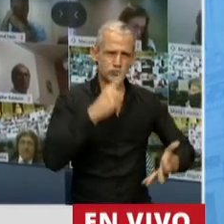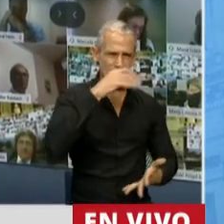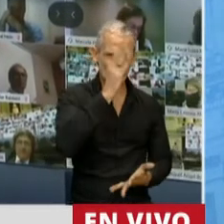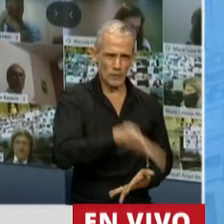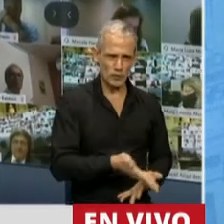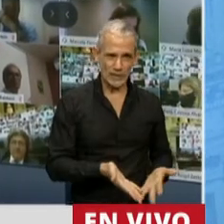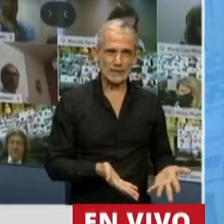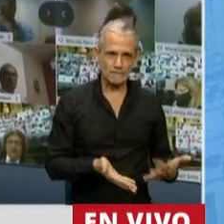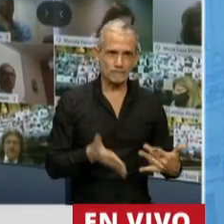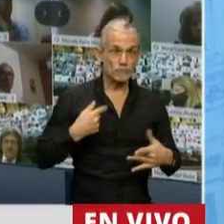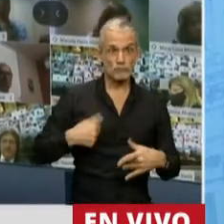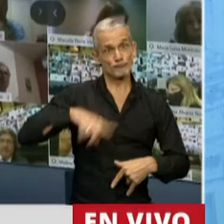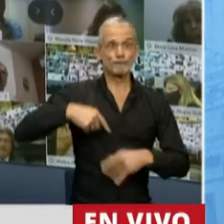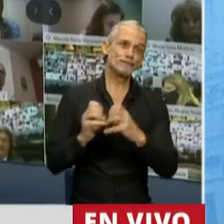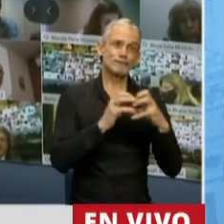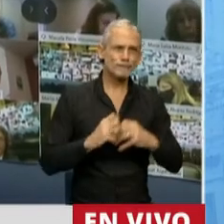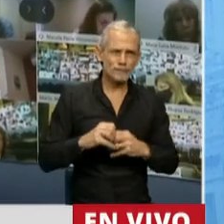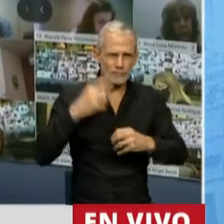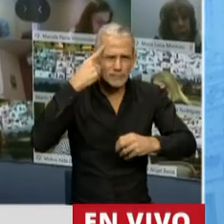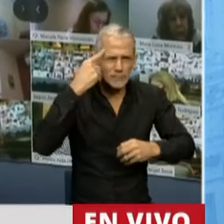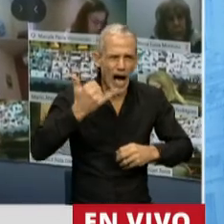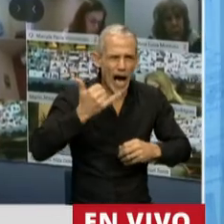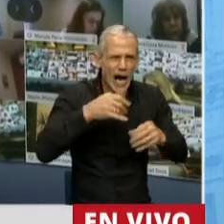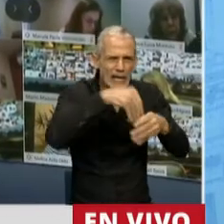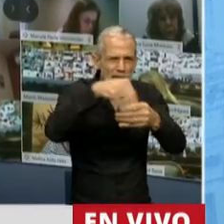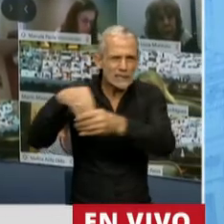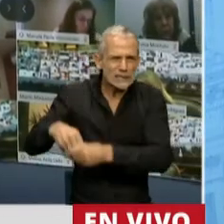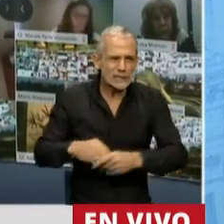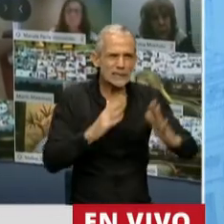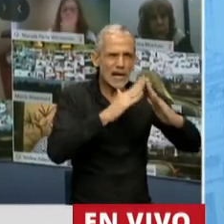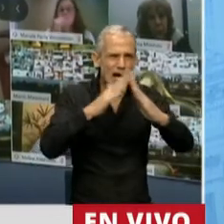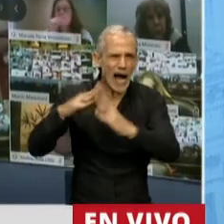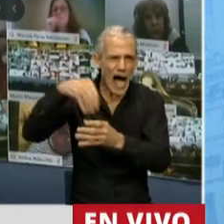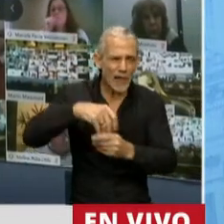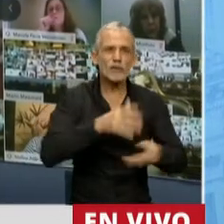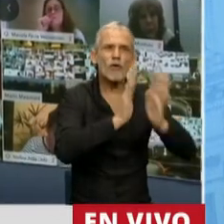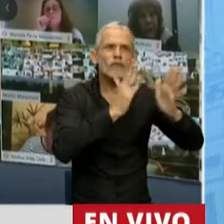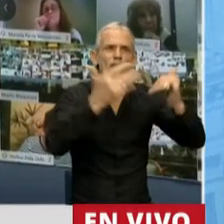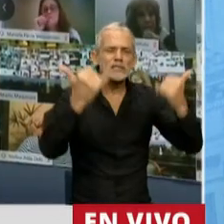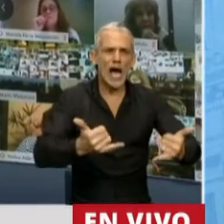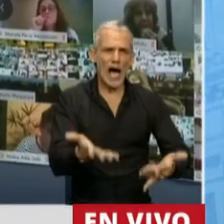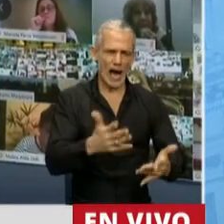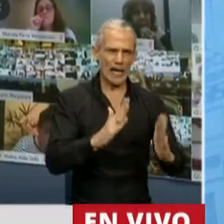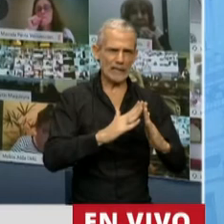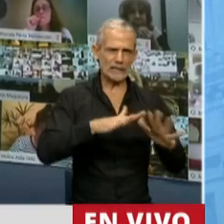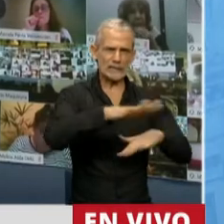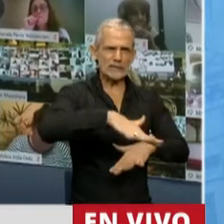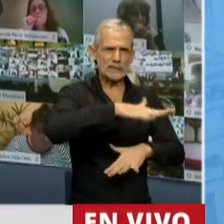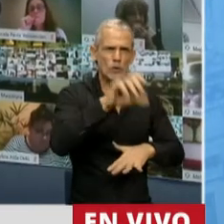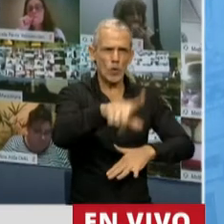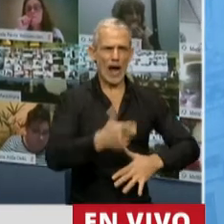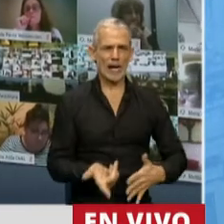mientras nosotros estamos acá debatiendo, pensemos que hay muchas niñas, niños y adolescentes que están expuestos a situaciones de violencia en espacios que